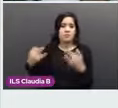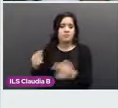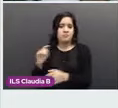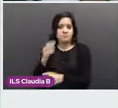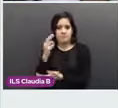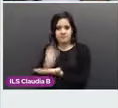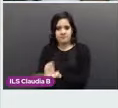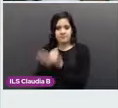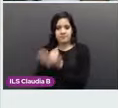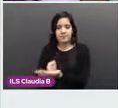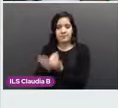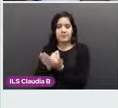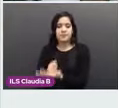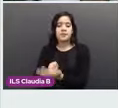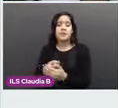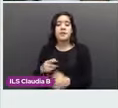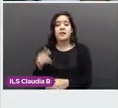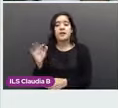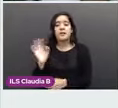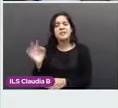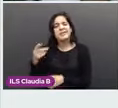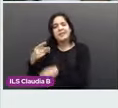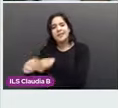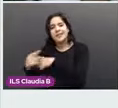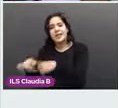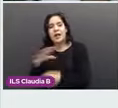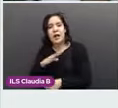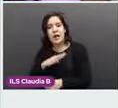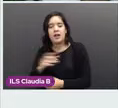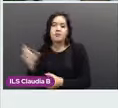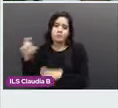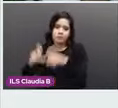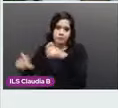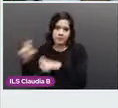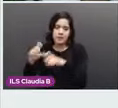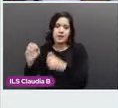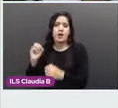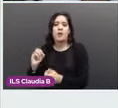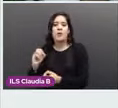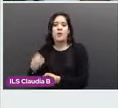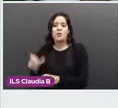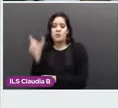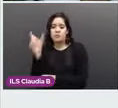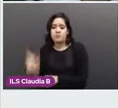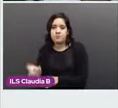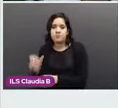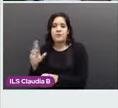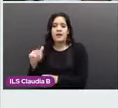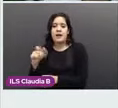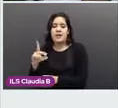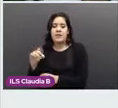adversos, probablemente requiera radioterapia, quimioterapia u hormonoterapia. Siguiente.